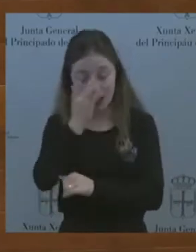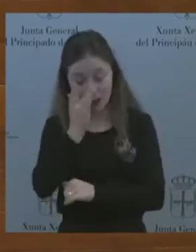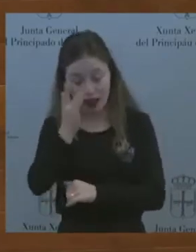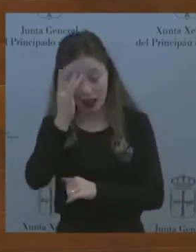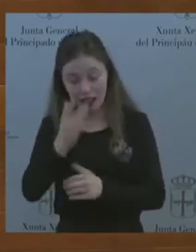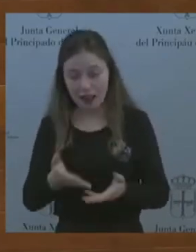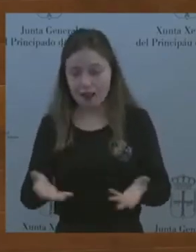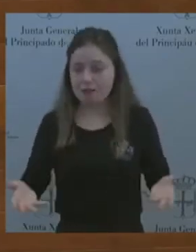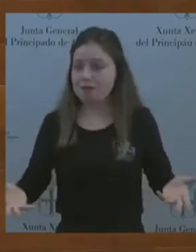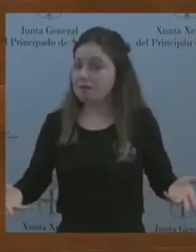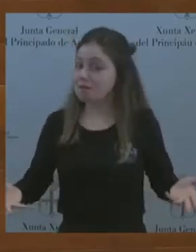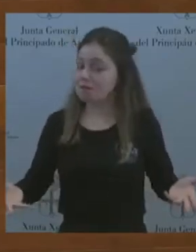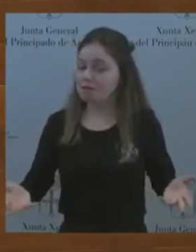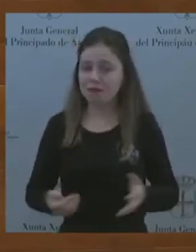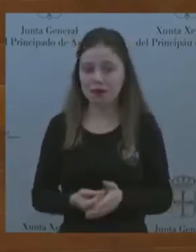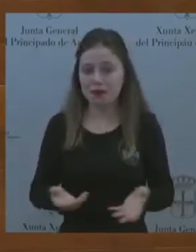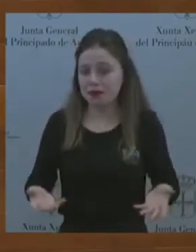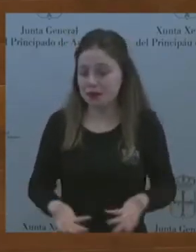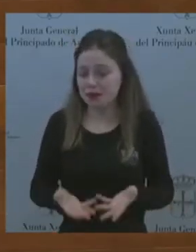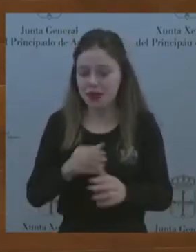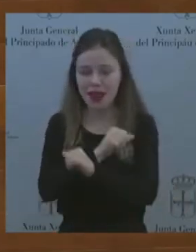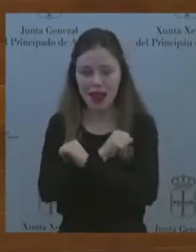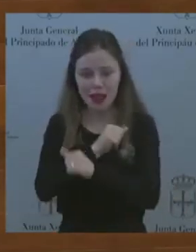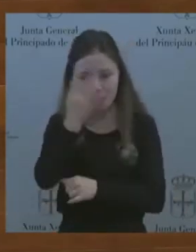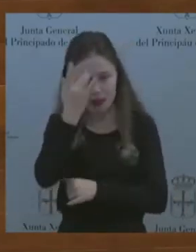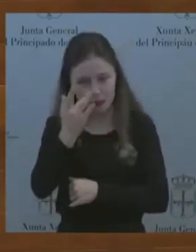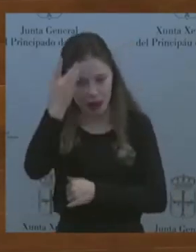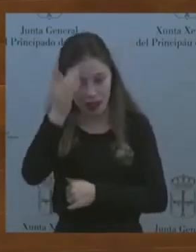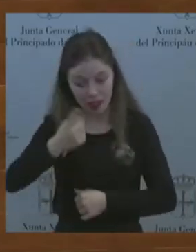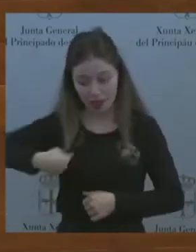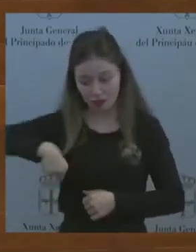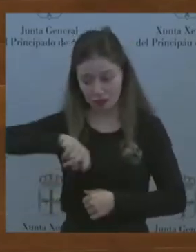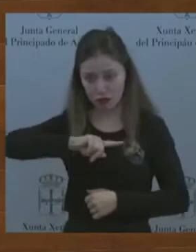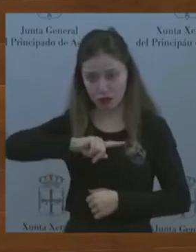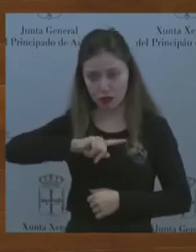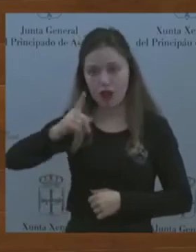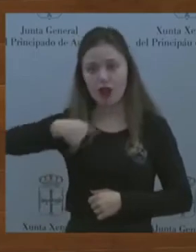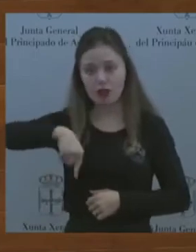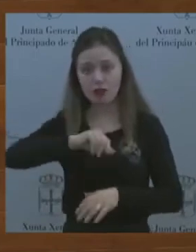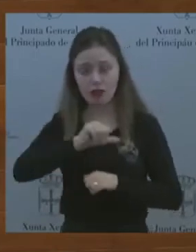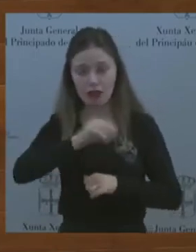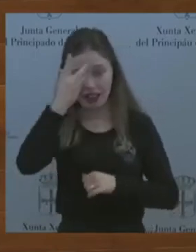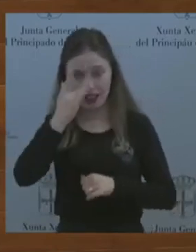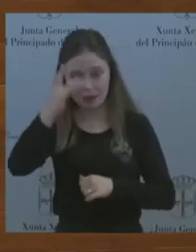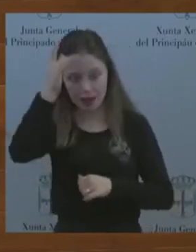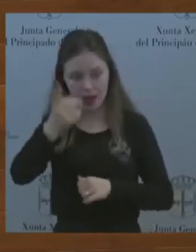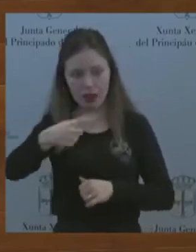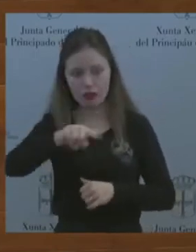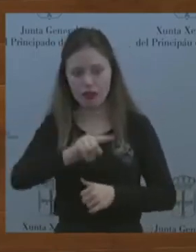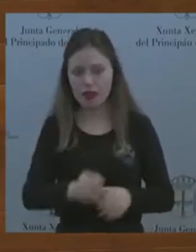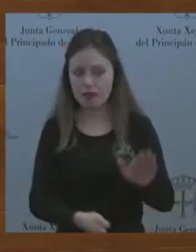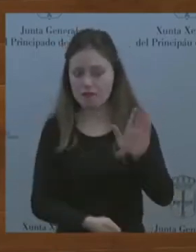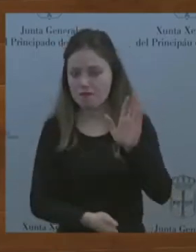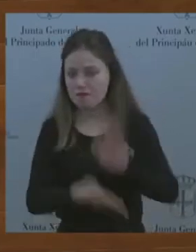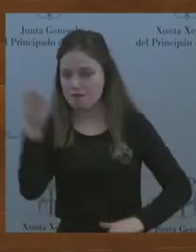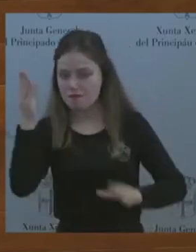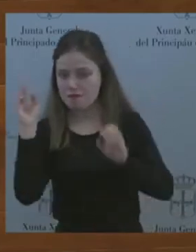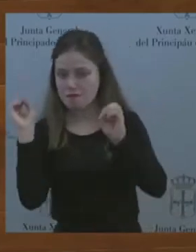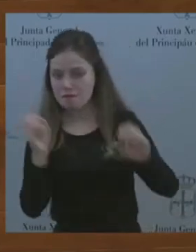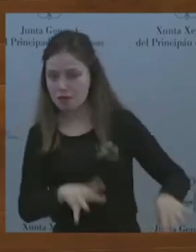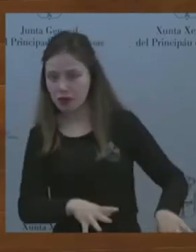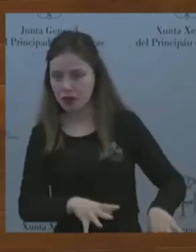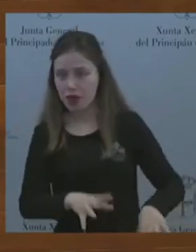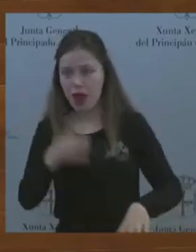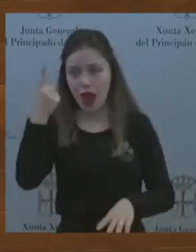Esperanza, esperanza nosotros, sí que tenemos esperanza, que se vayan de una vez, a ver si conseguimos cambiar el modelo de estas